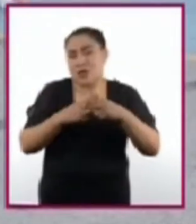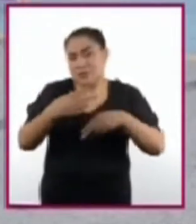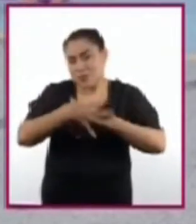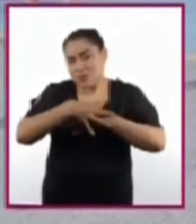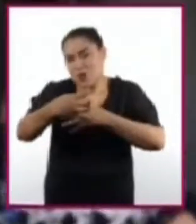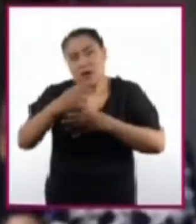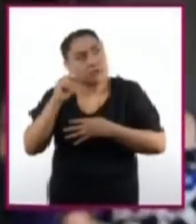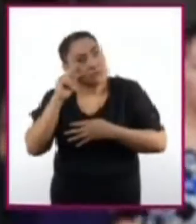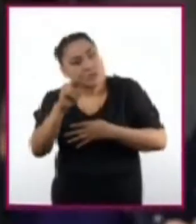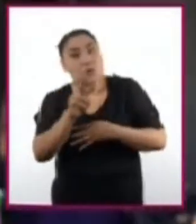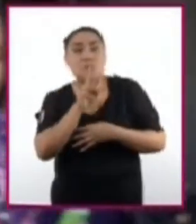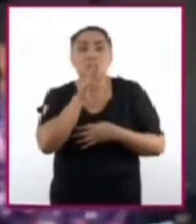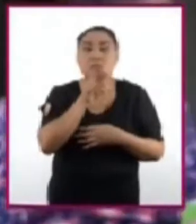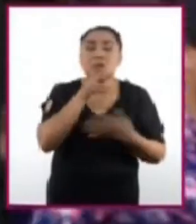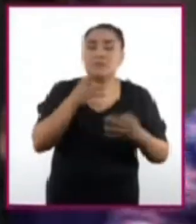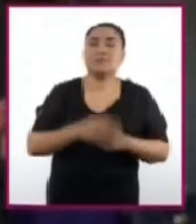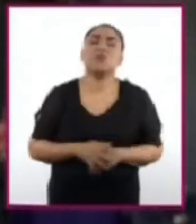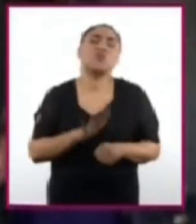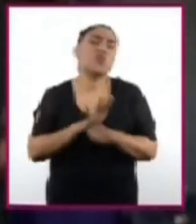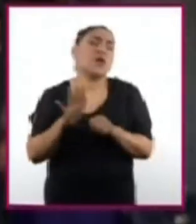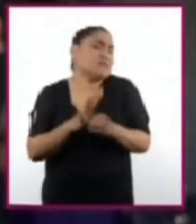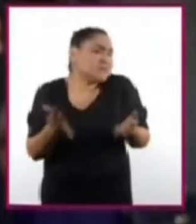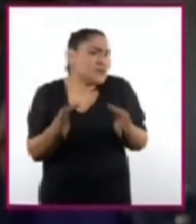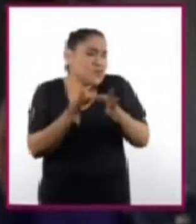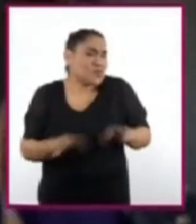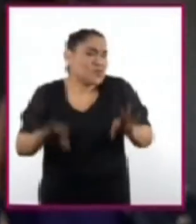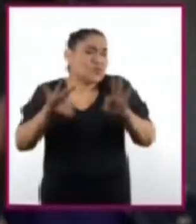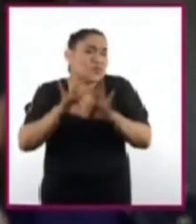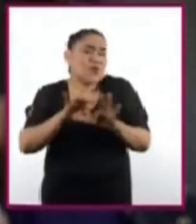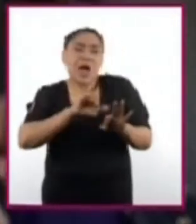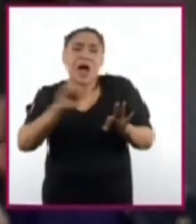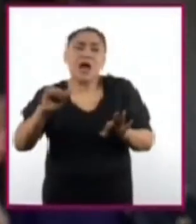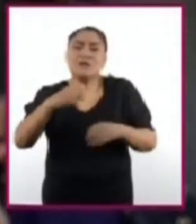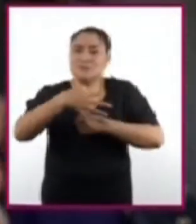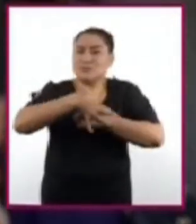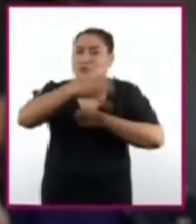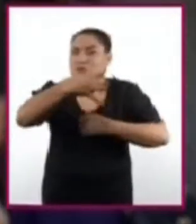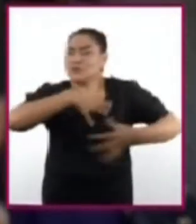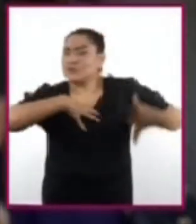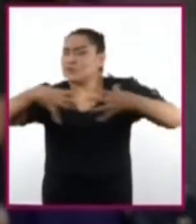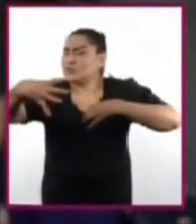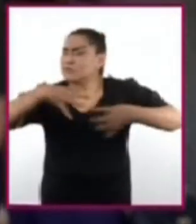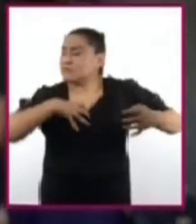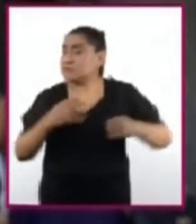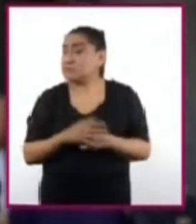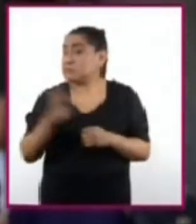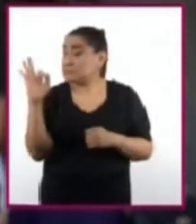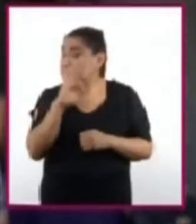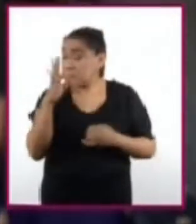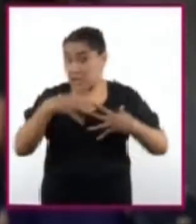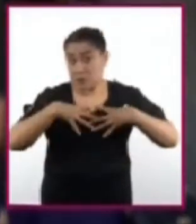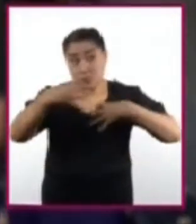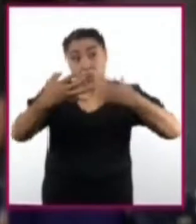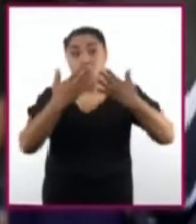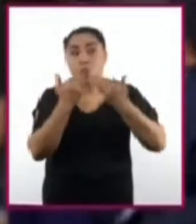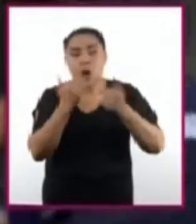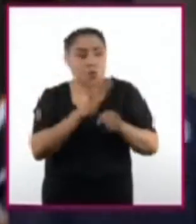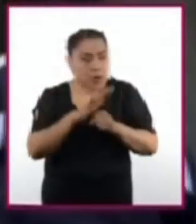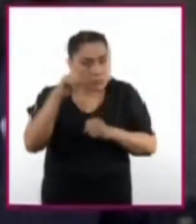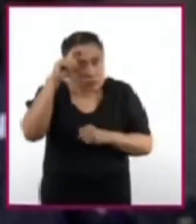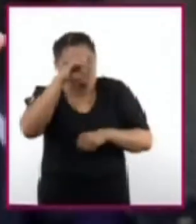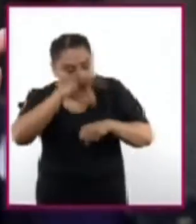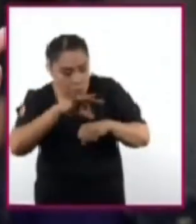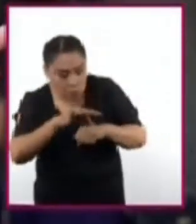recuperación. ¿Qué importante es la existencia de los aparatos de rayos X? Sin ellos, ¿cómo sabrían los médicos qué huesos deben de